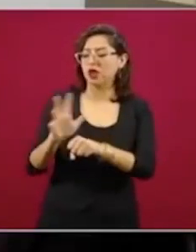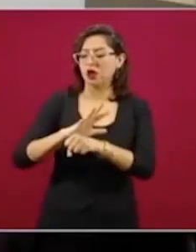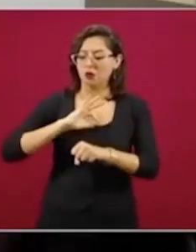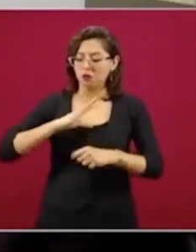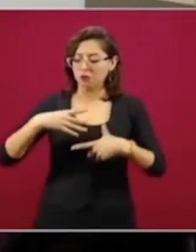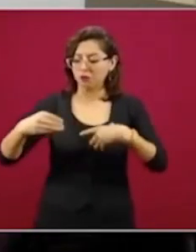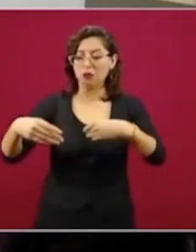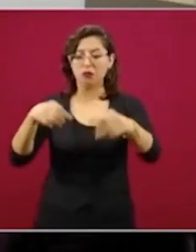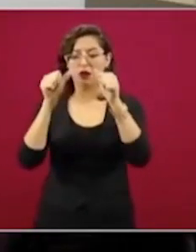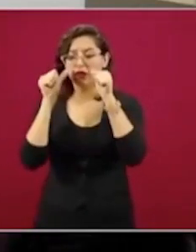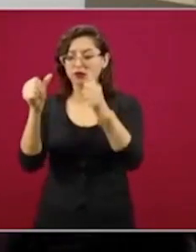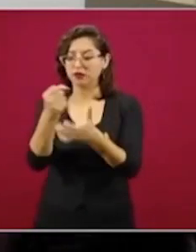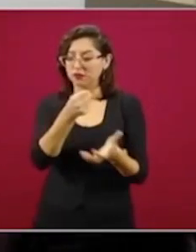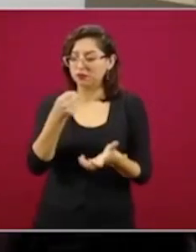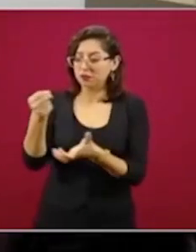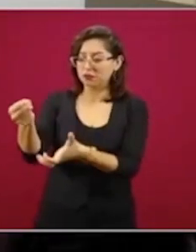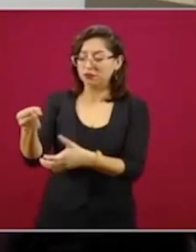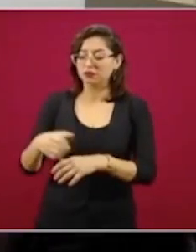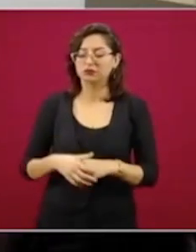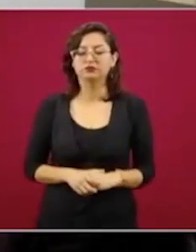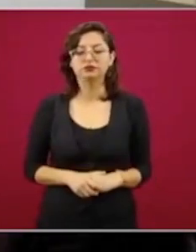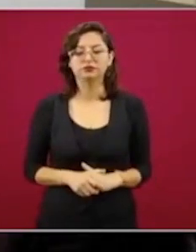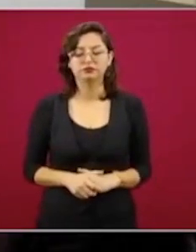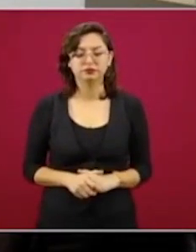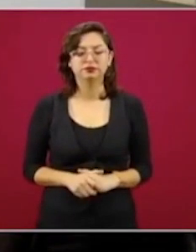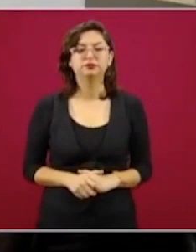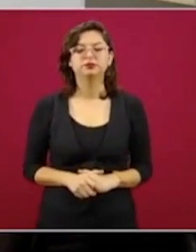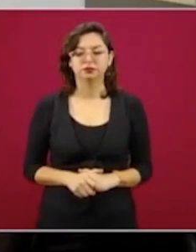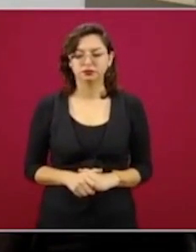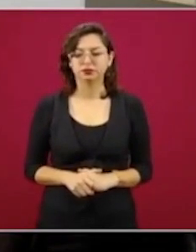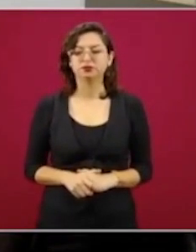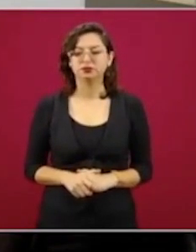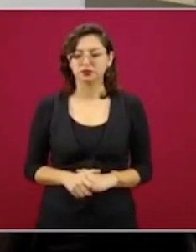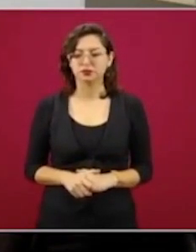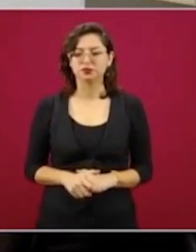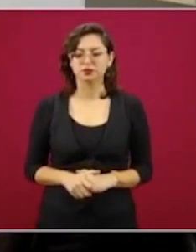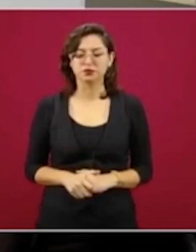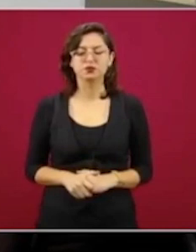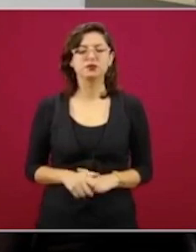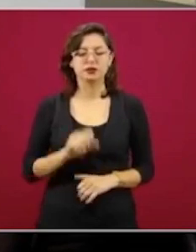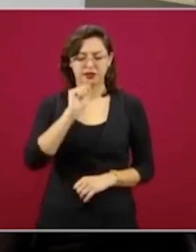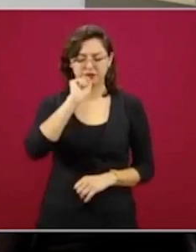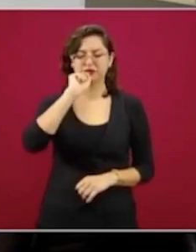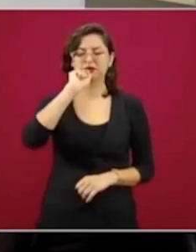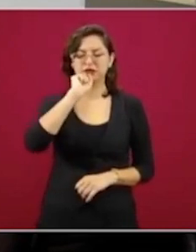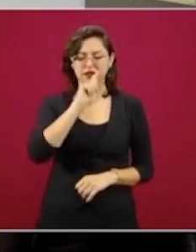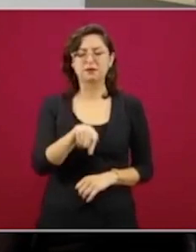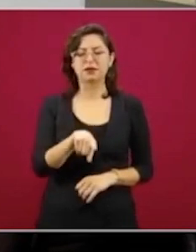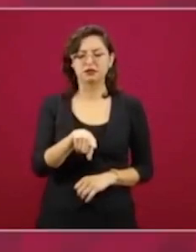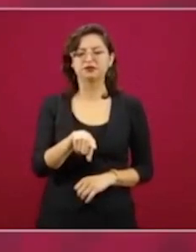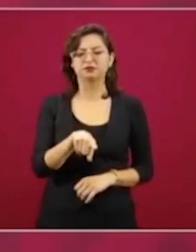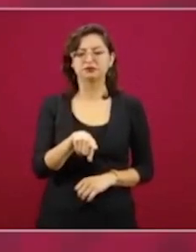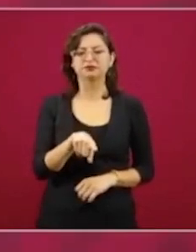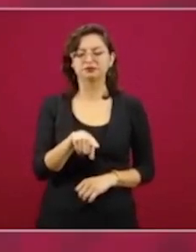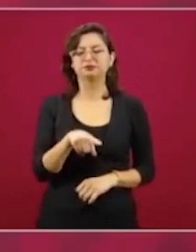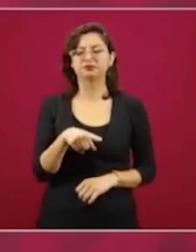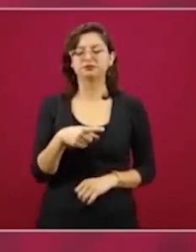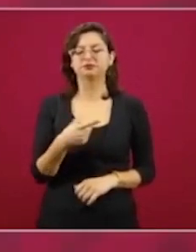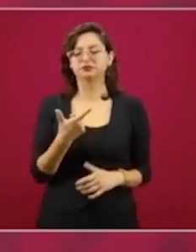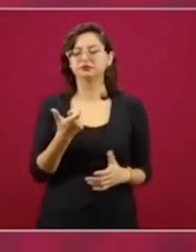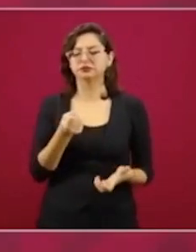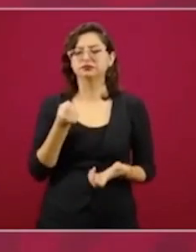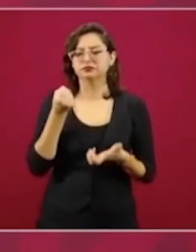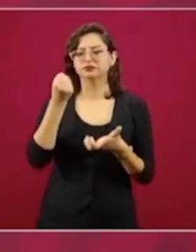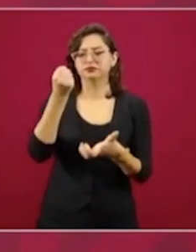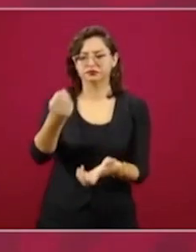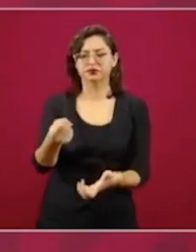También se ha entregado dinero y sobre